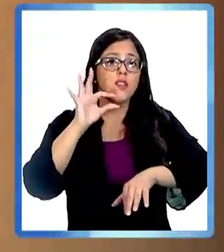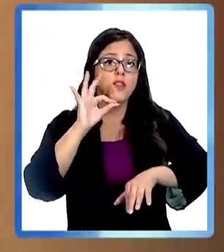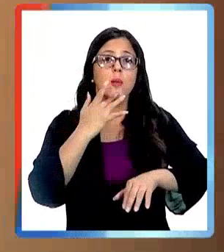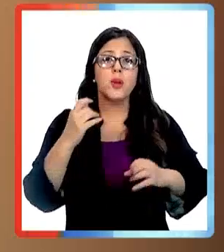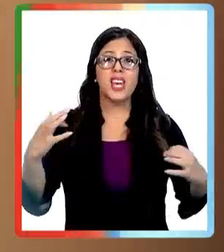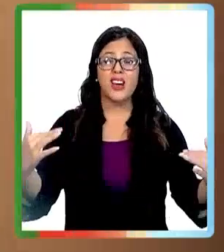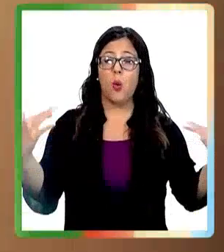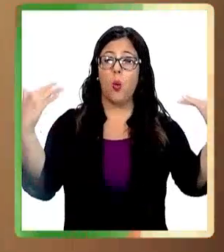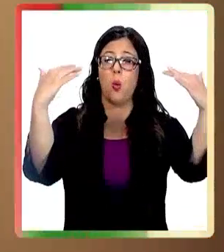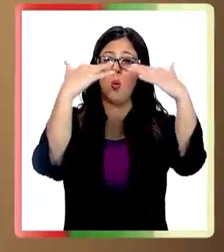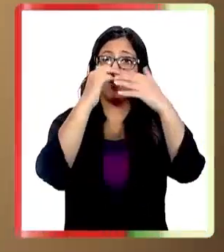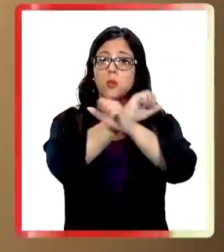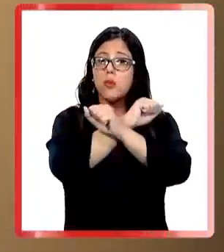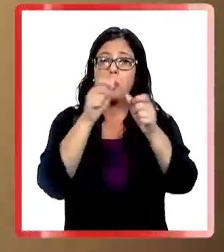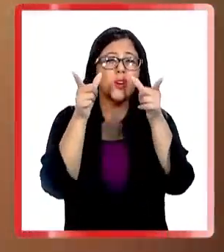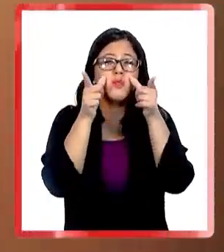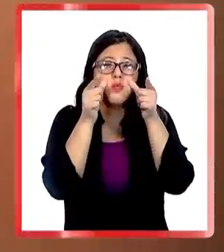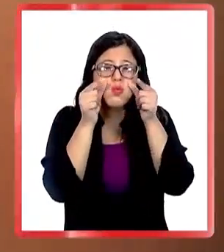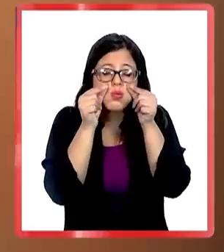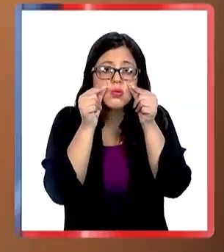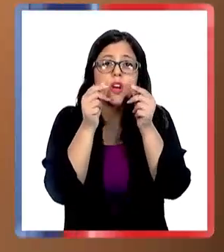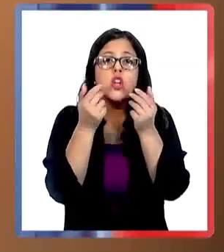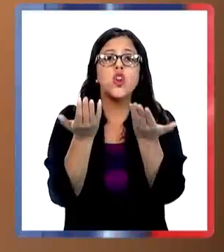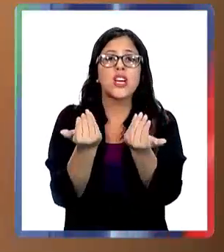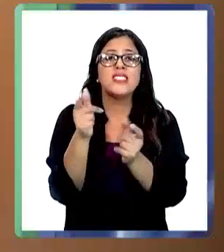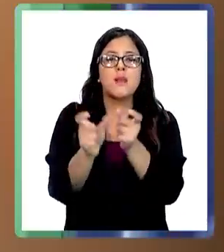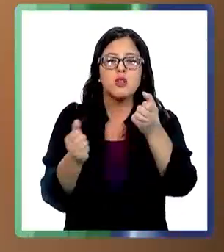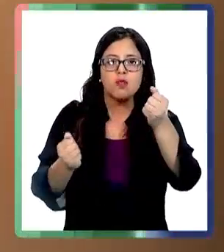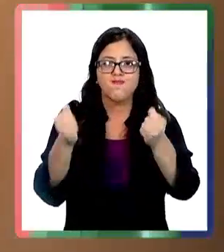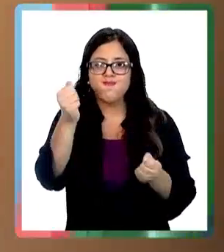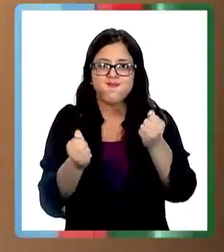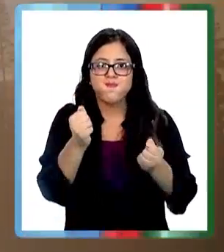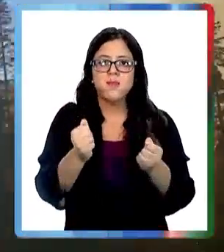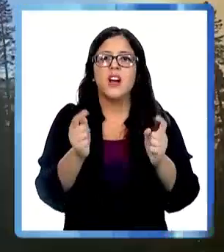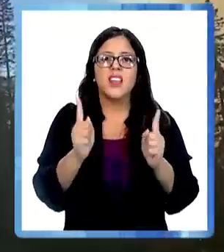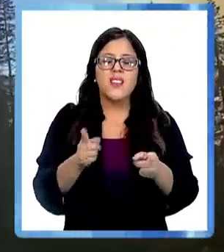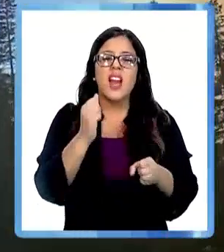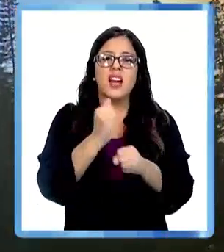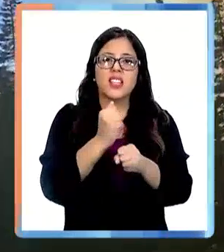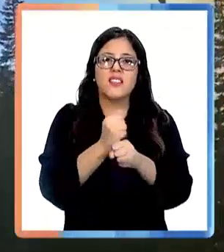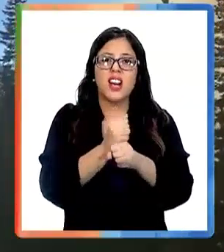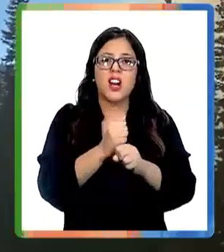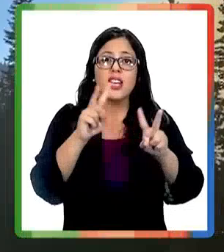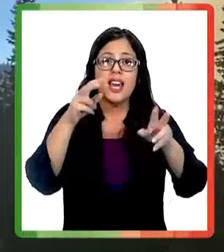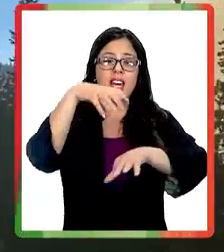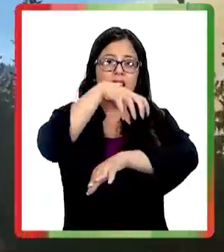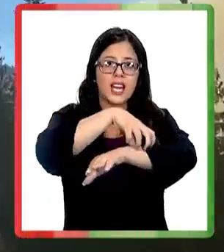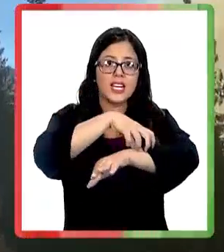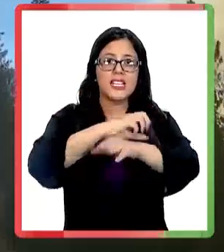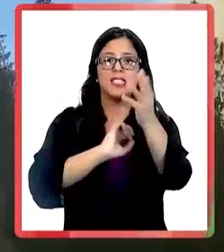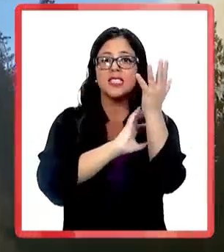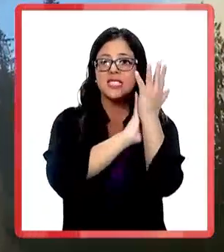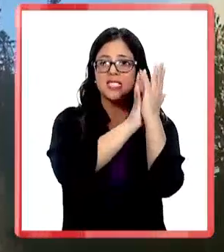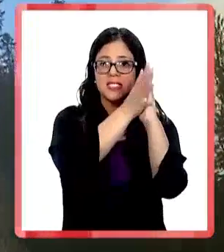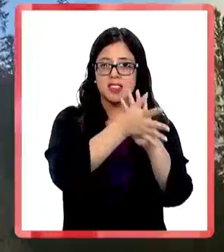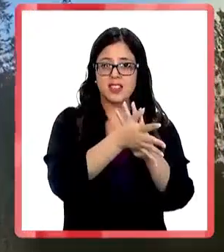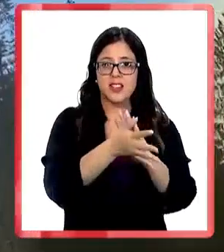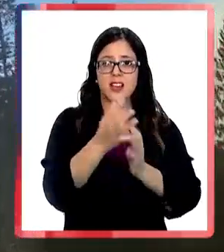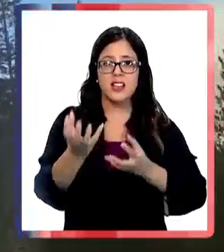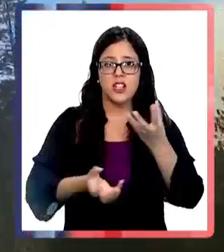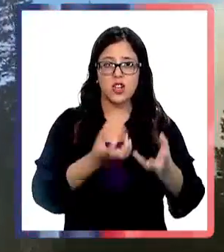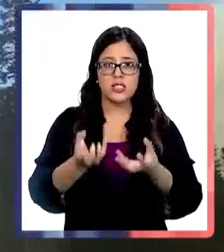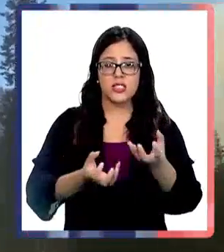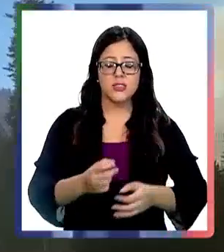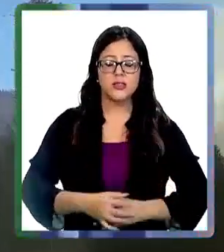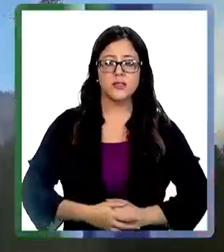porque el humo no permitió tener las condiciones de visibilidad que requieren los pilotos y debió trabajar en los incendios de la Araucanía.